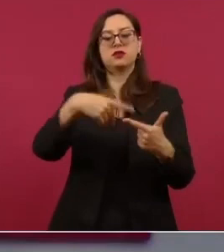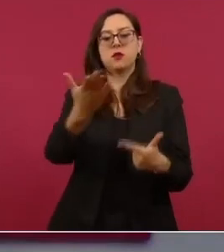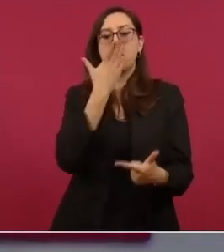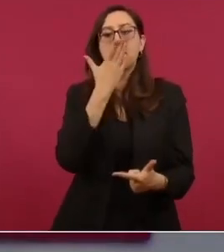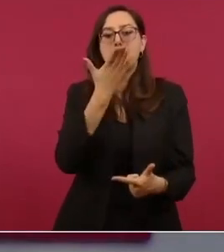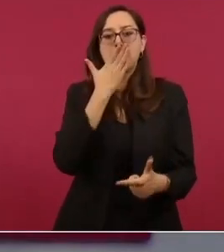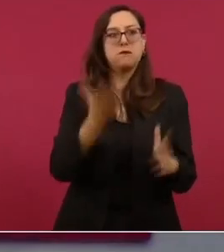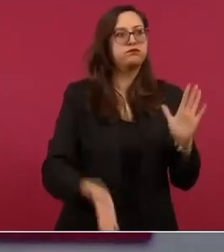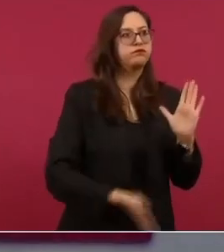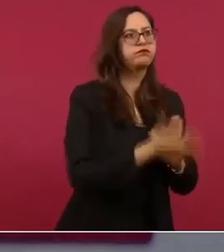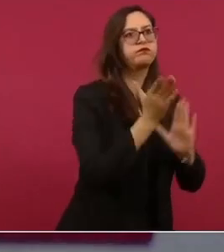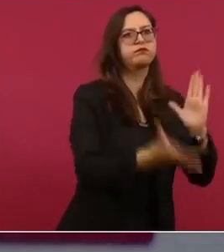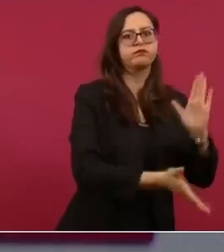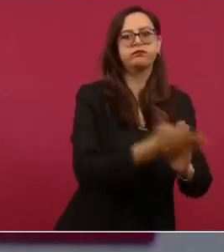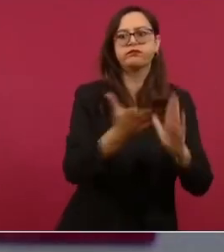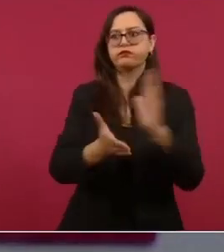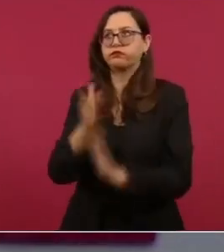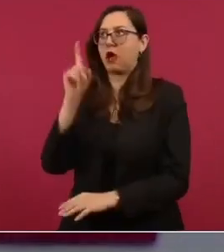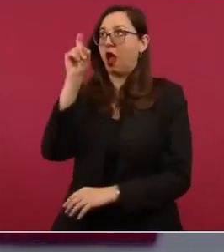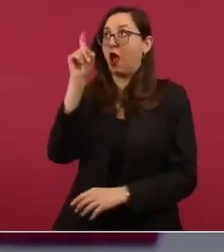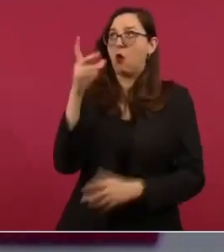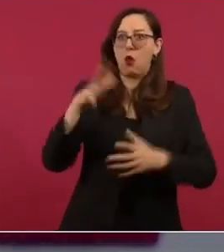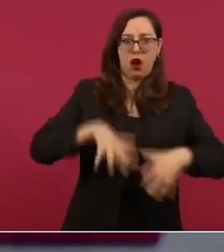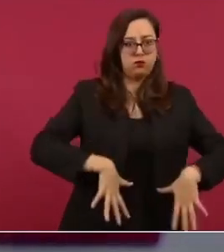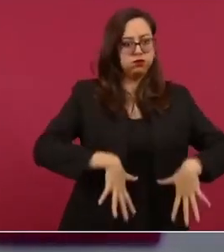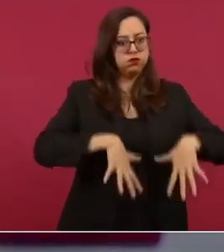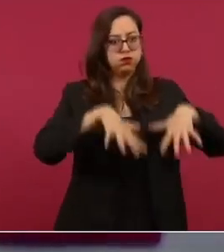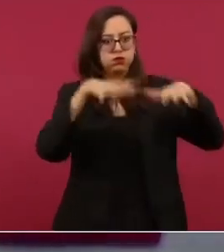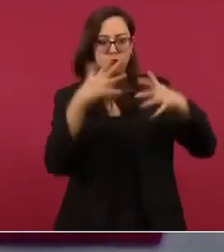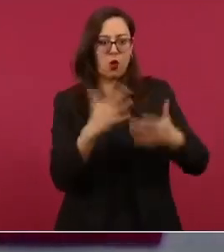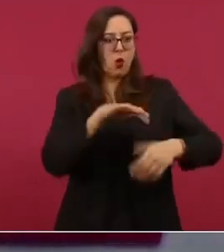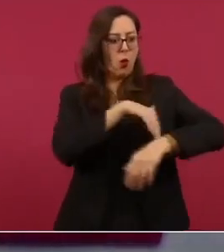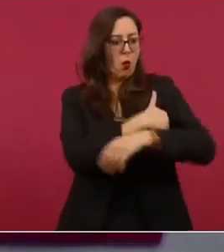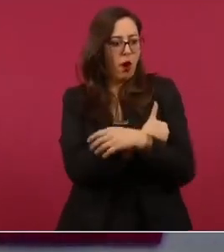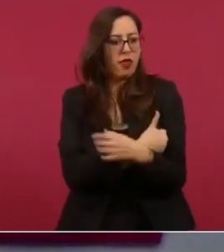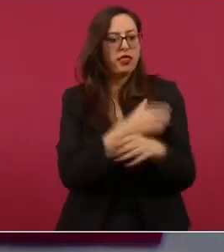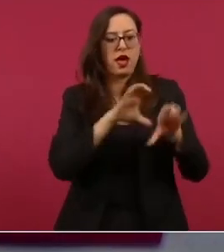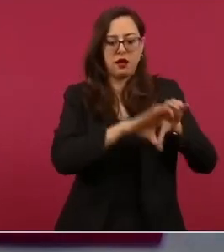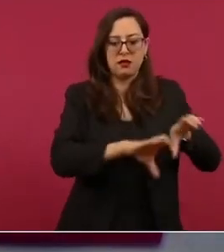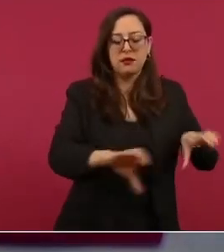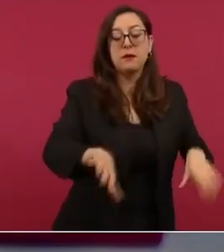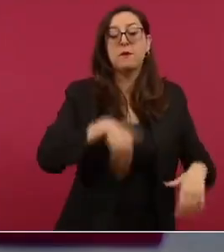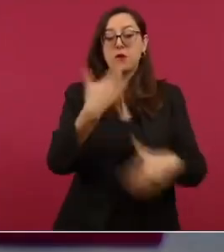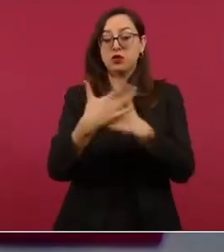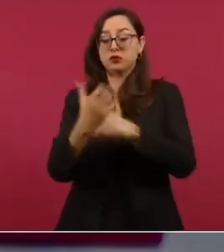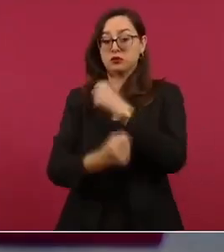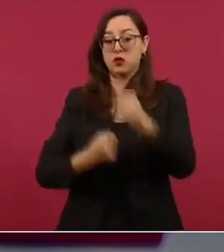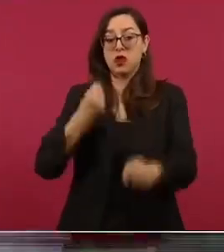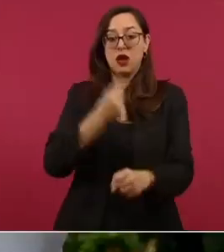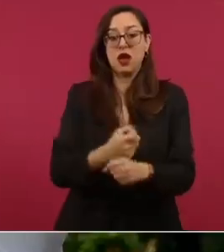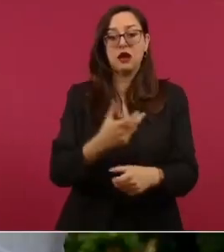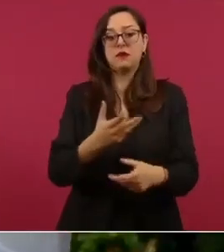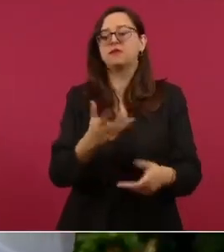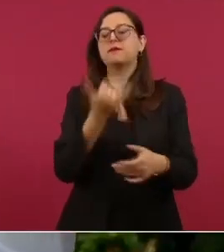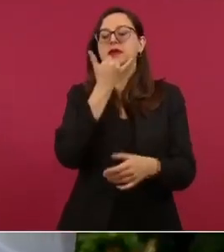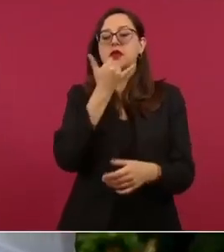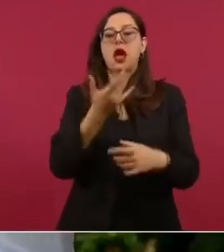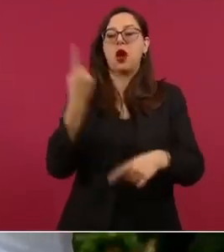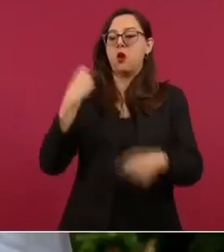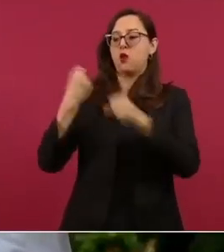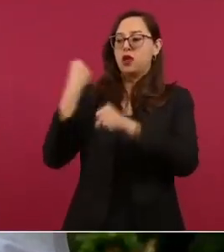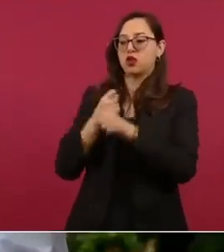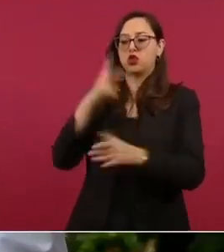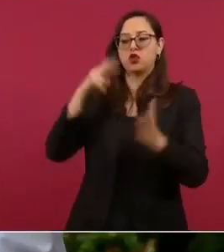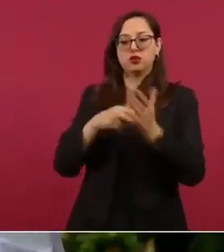en 2018 la producción de maíz frijol arroz y trigo fue de 31